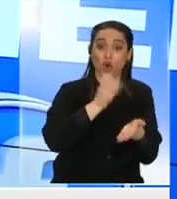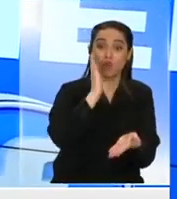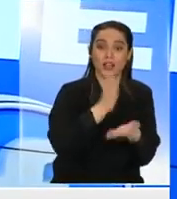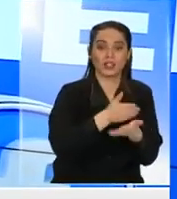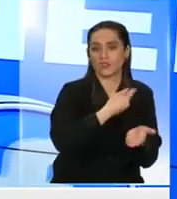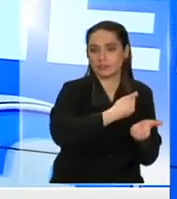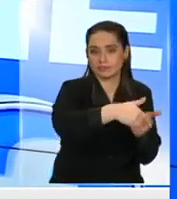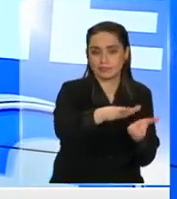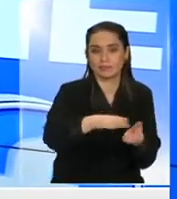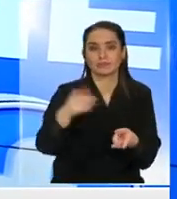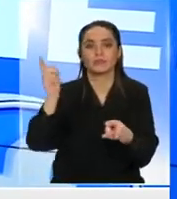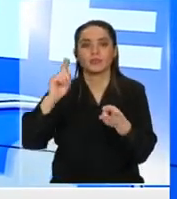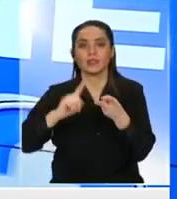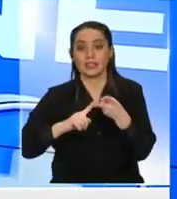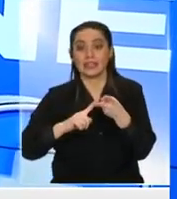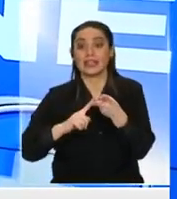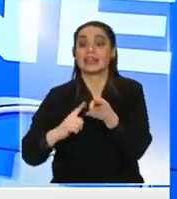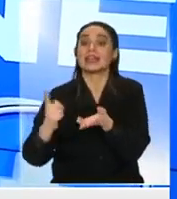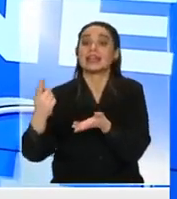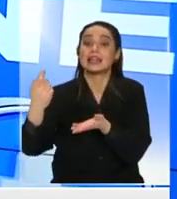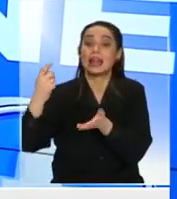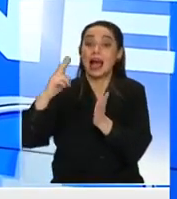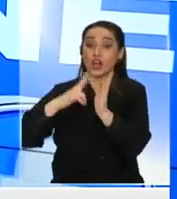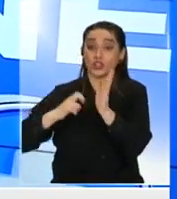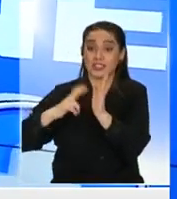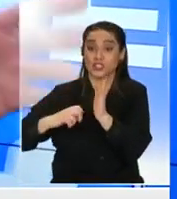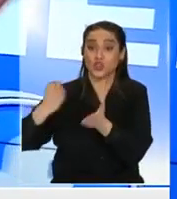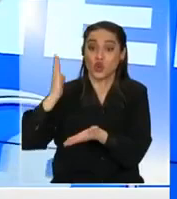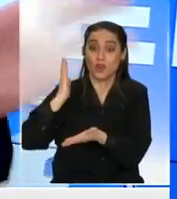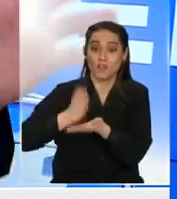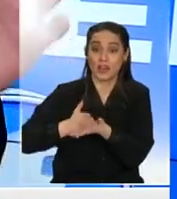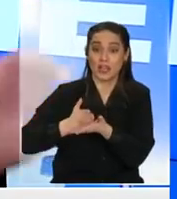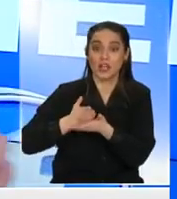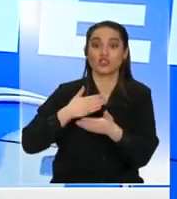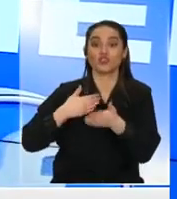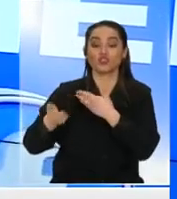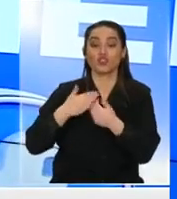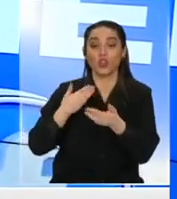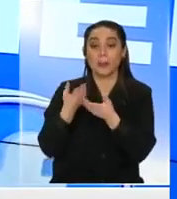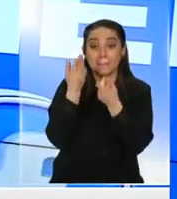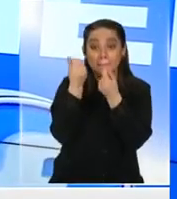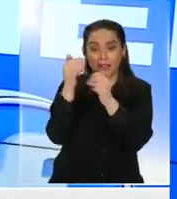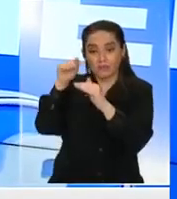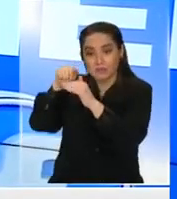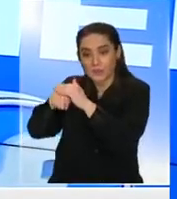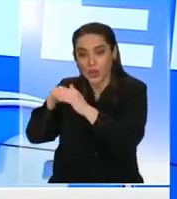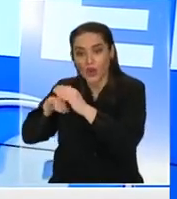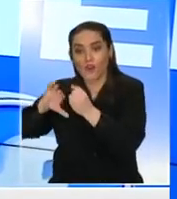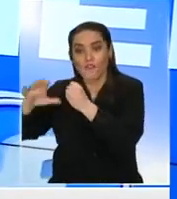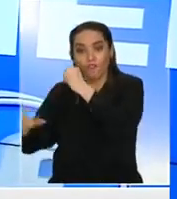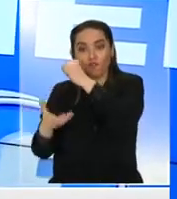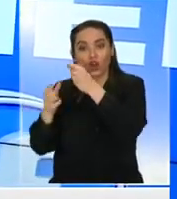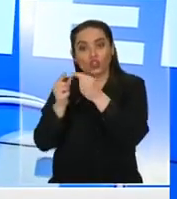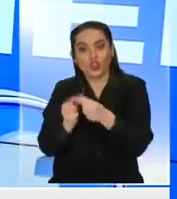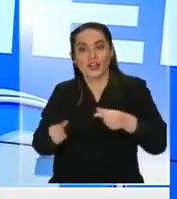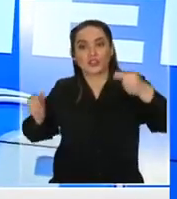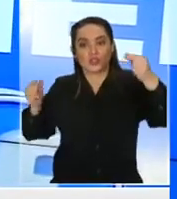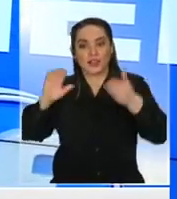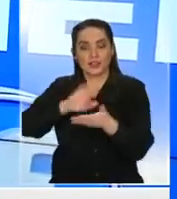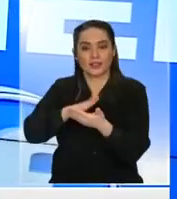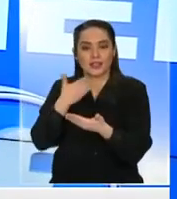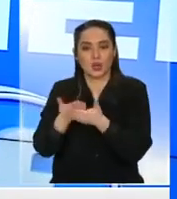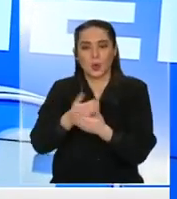de cotización obligatoria sin tope va todo al Fondo Nacional de Salud para tener un sistema de salud nacional